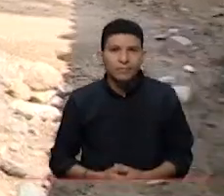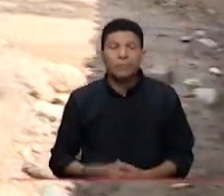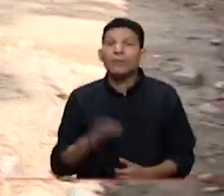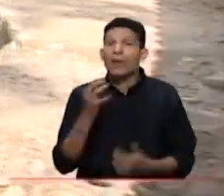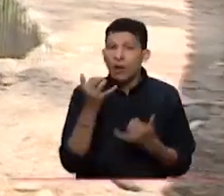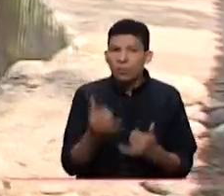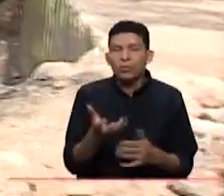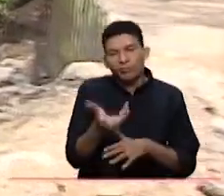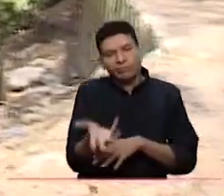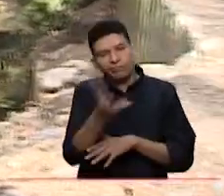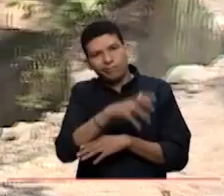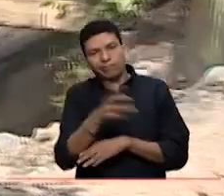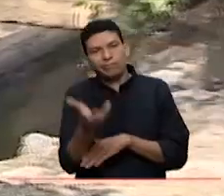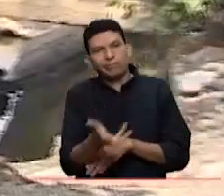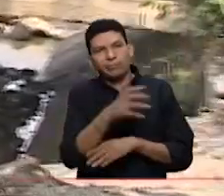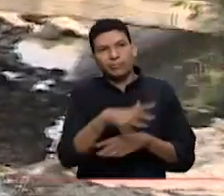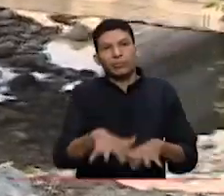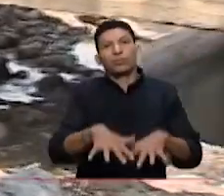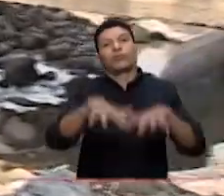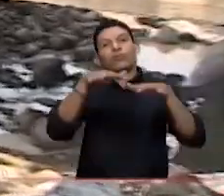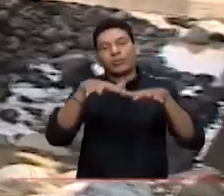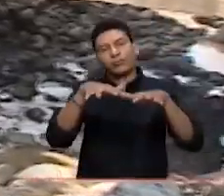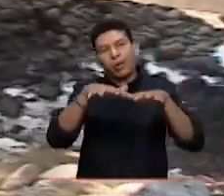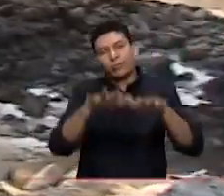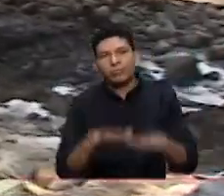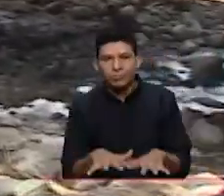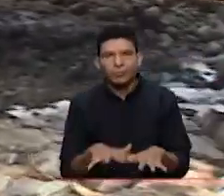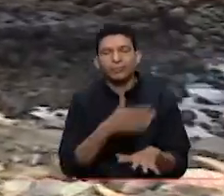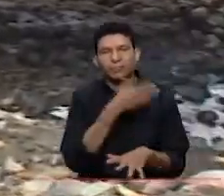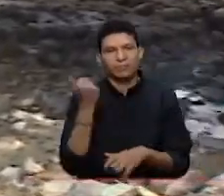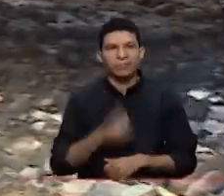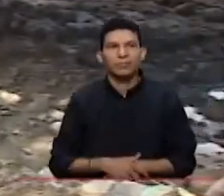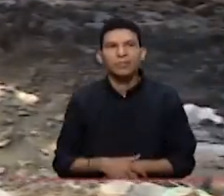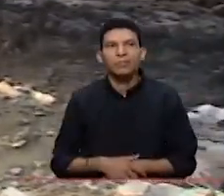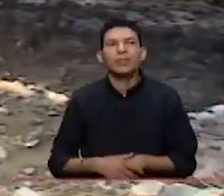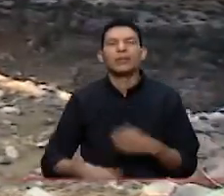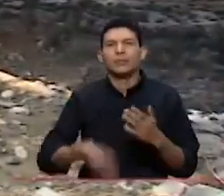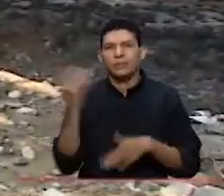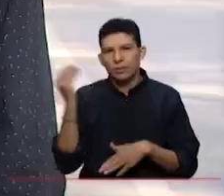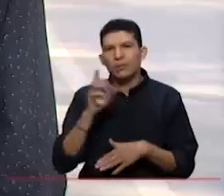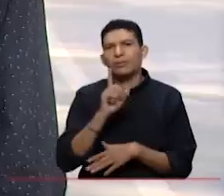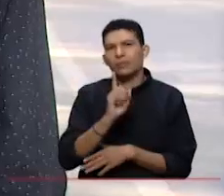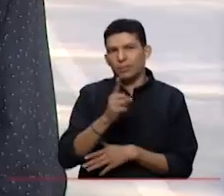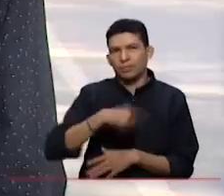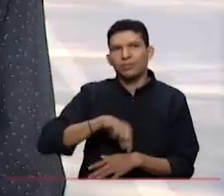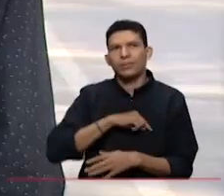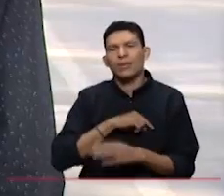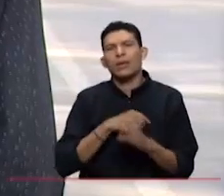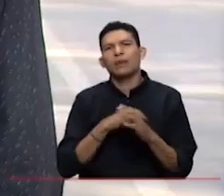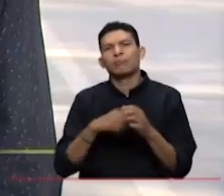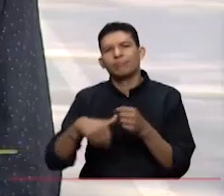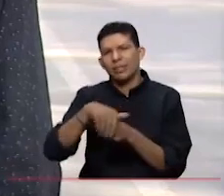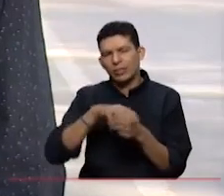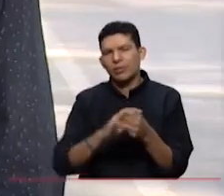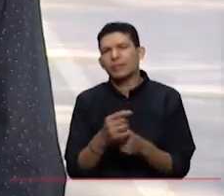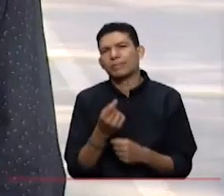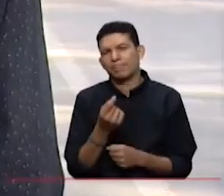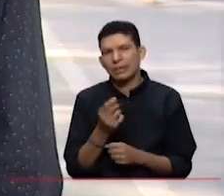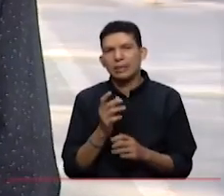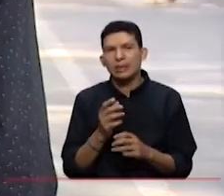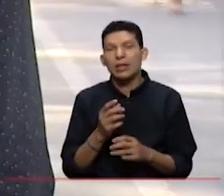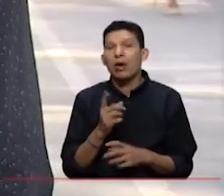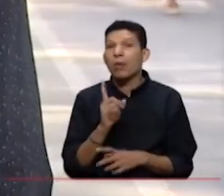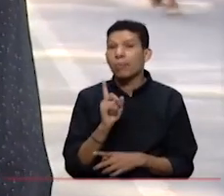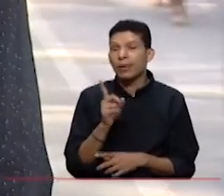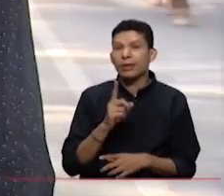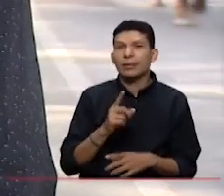descolmatación para evitar empalizadas. Hemos venido interviniendo desde aguas arriba de este sitio con varias situaciones particulares. Una de ellas